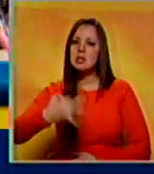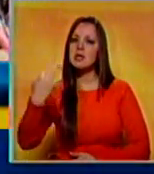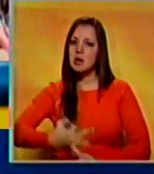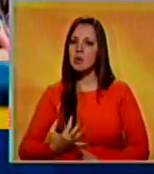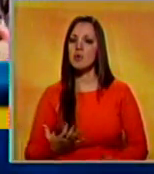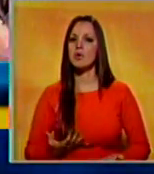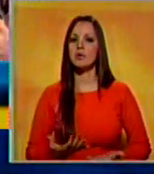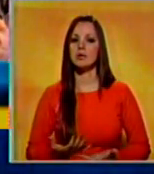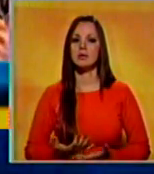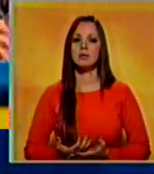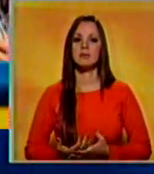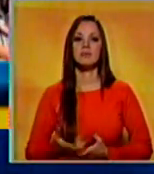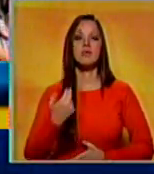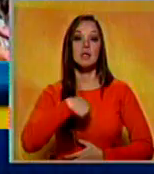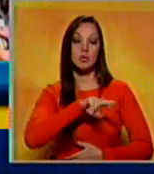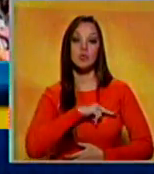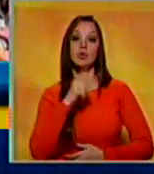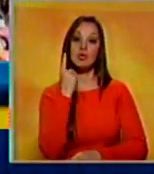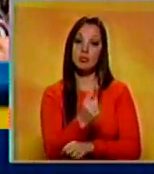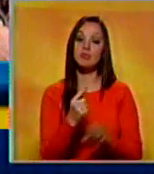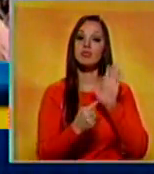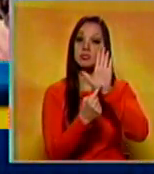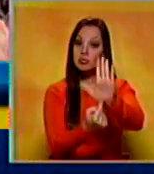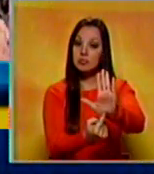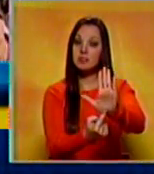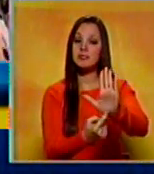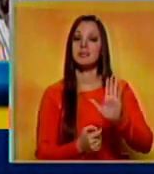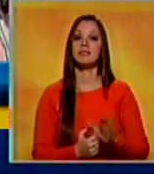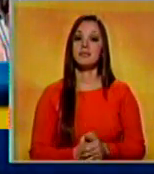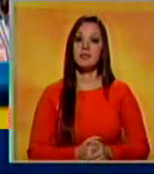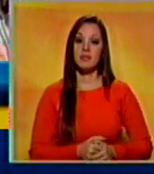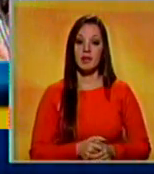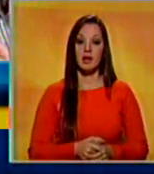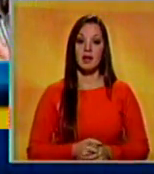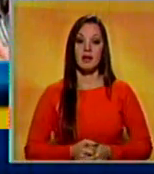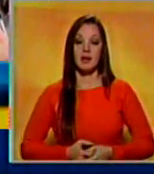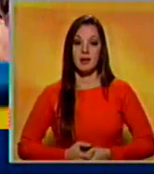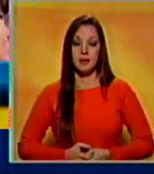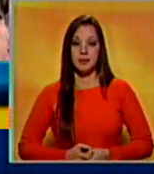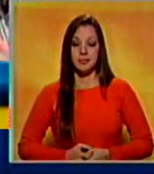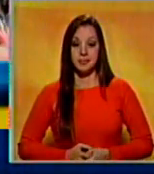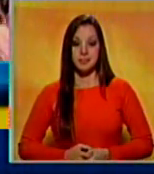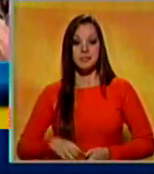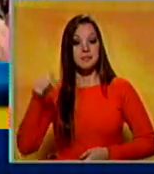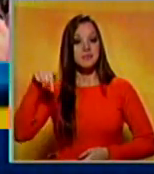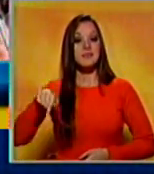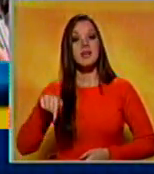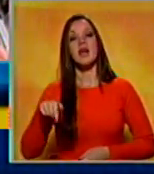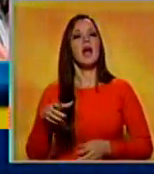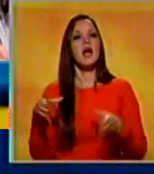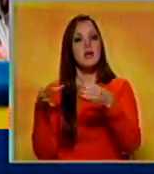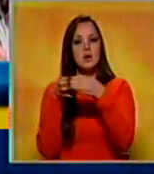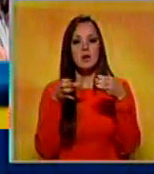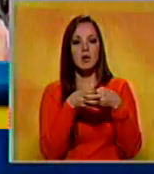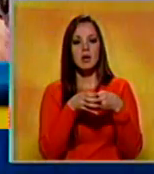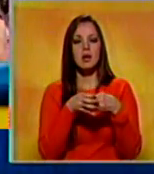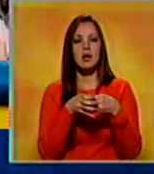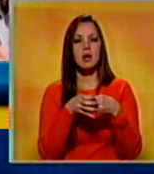y lo hemos demostrado, que hay fuerzas económicas y políticas